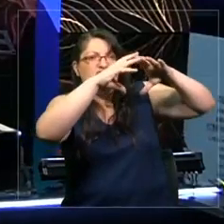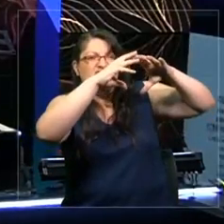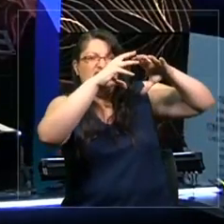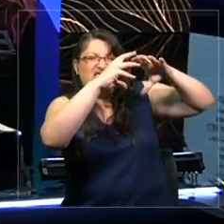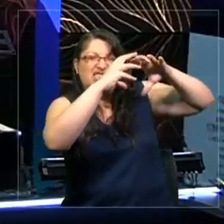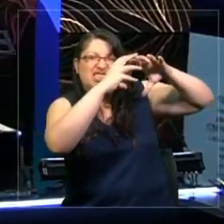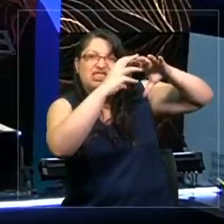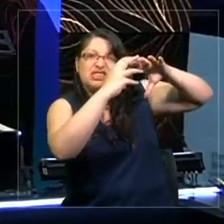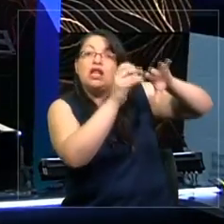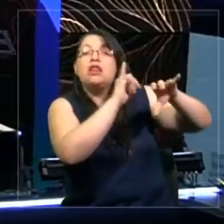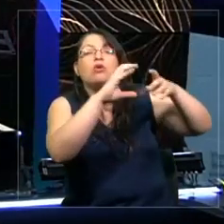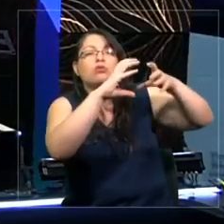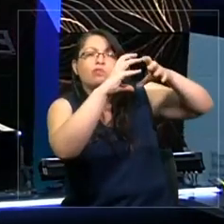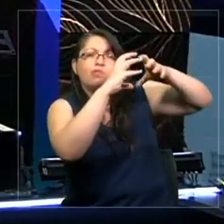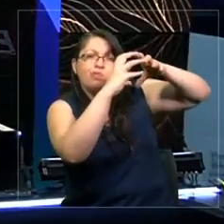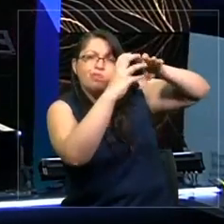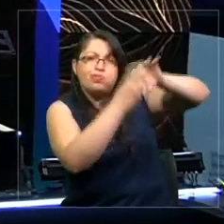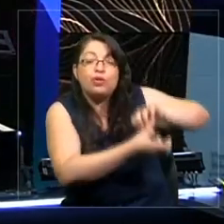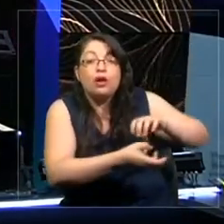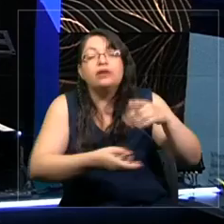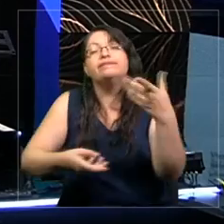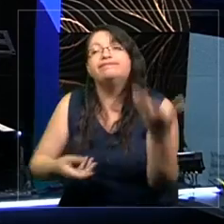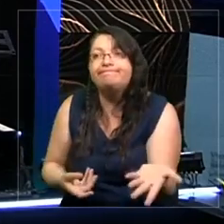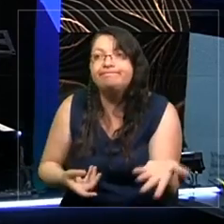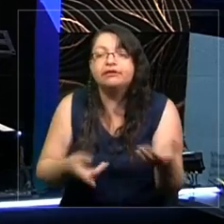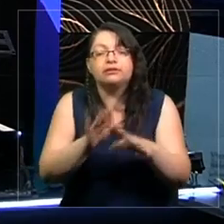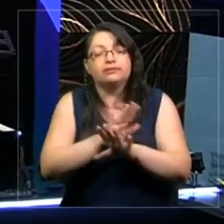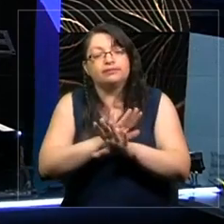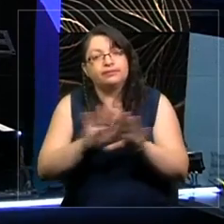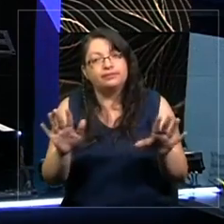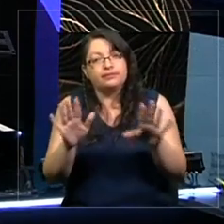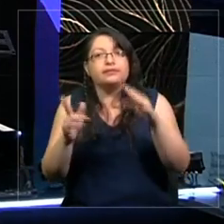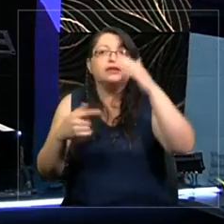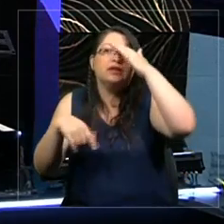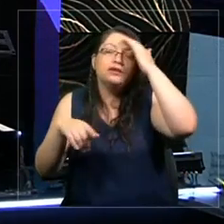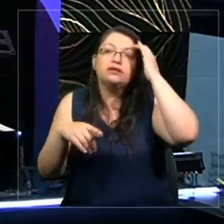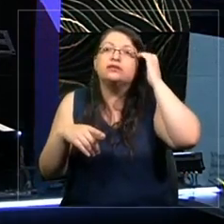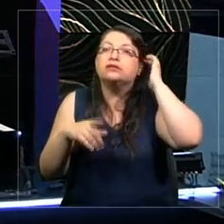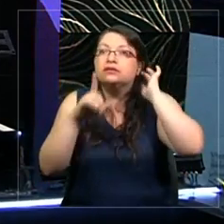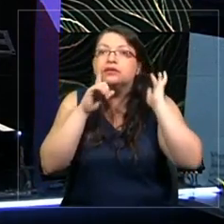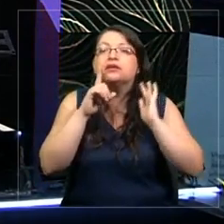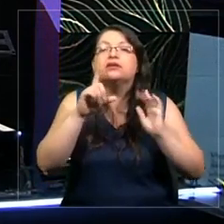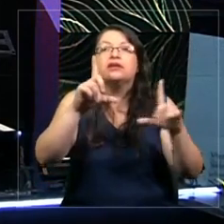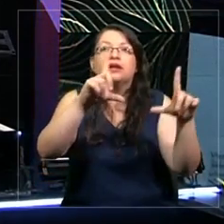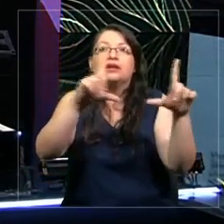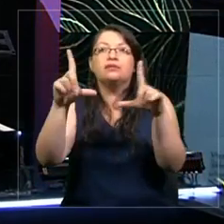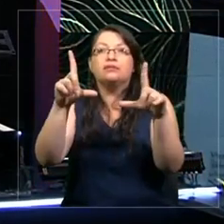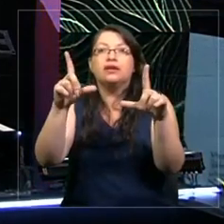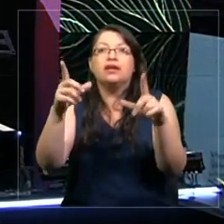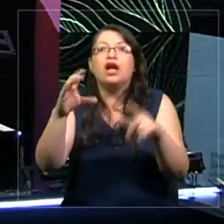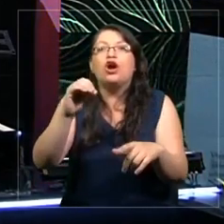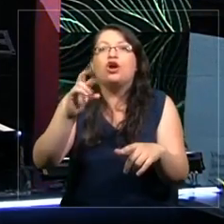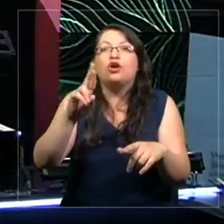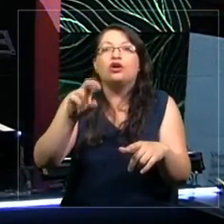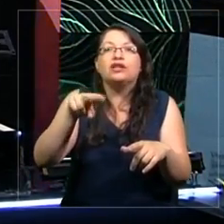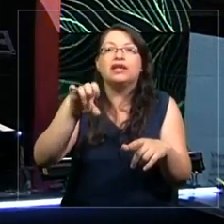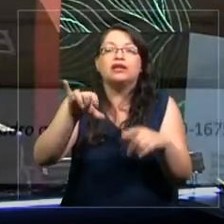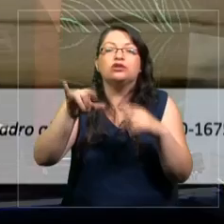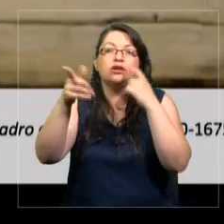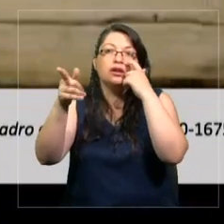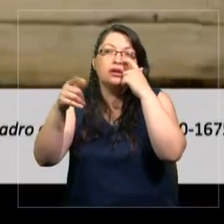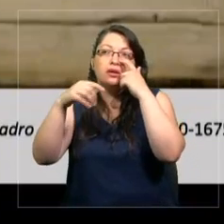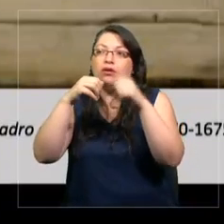caducar. Y para terminar, pusimos esta imagen de Cornelius que es un cuadro del